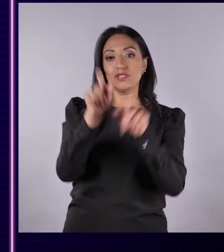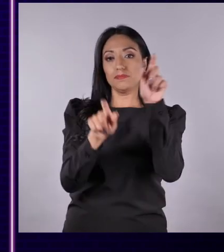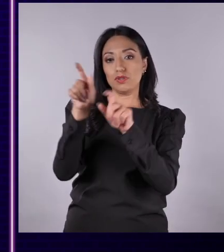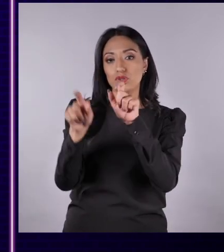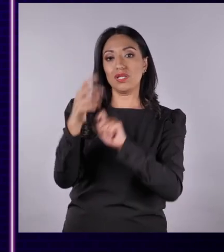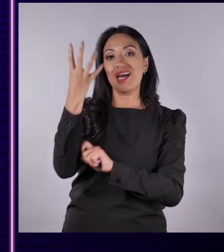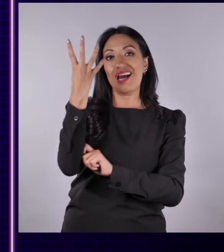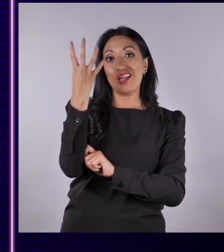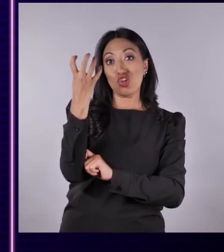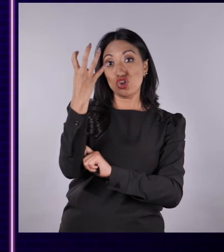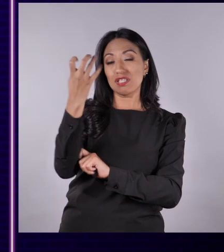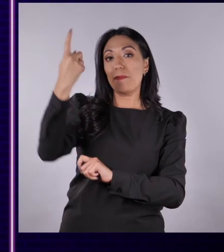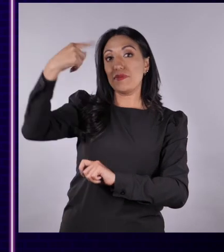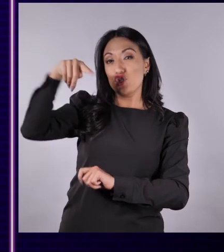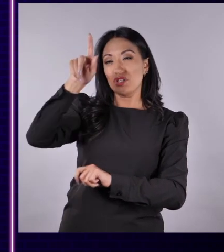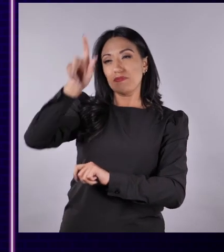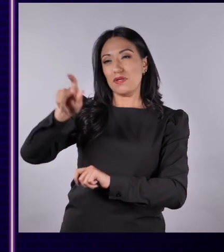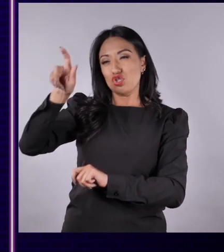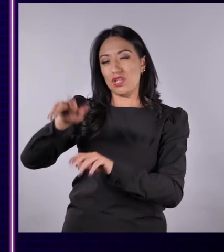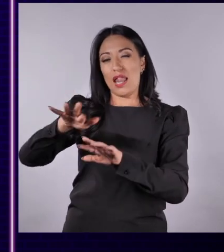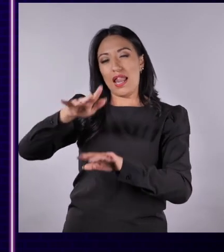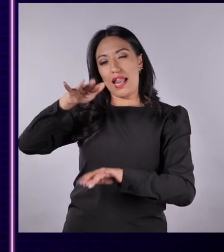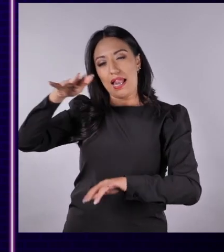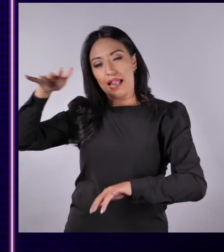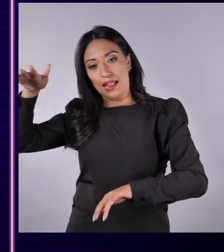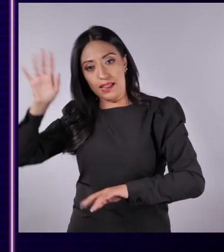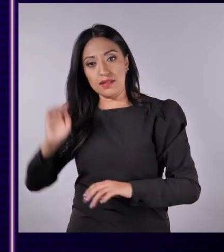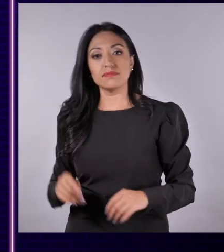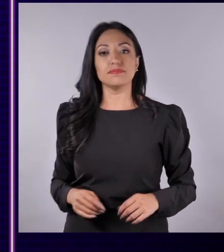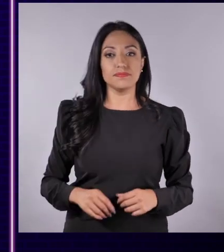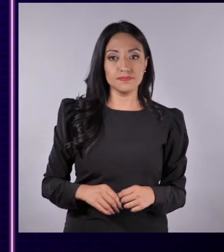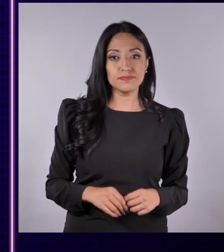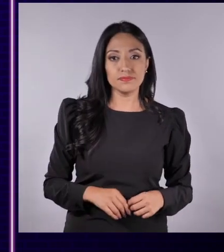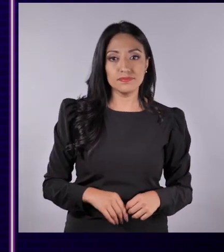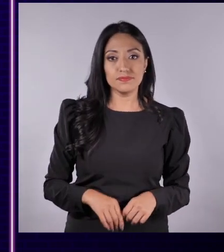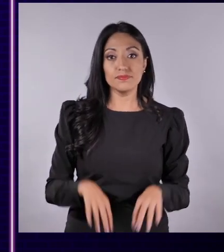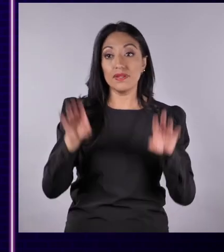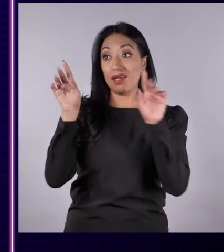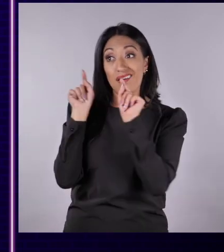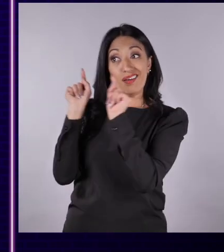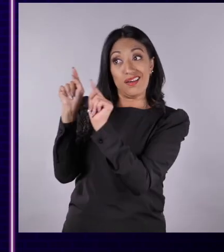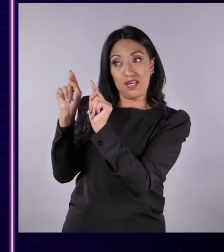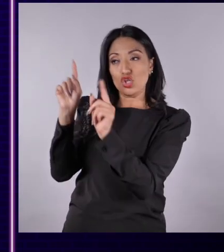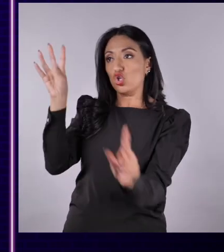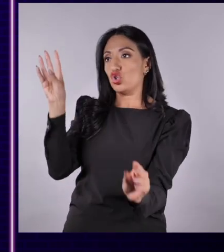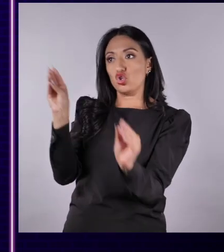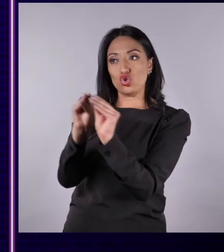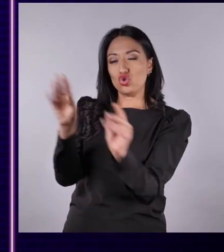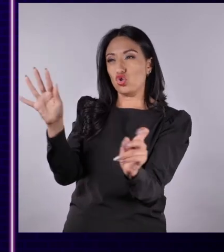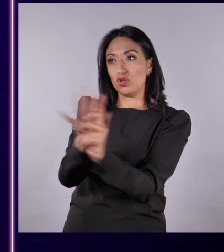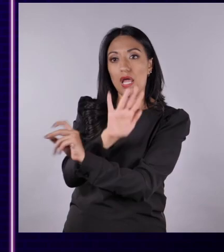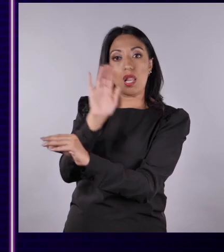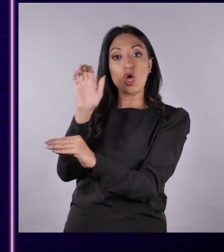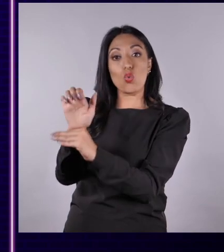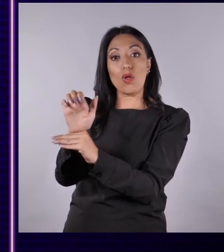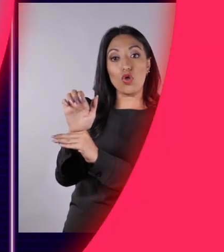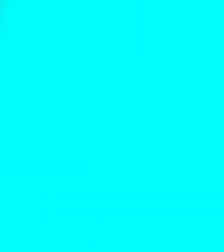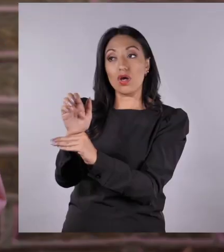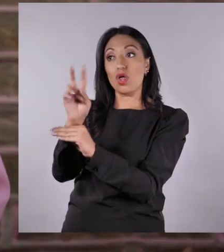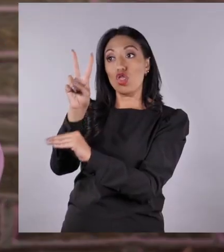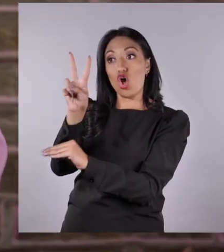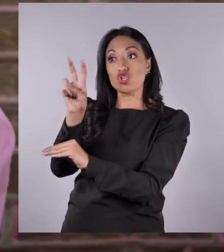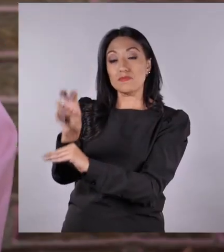.483.499 habitantes. Ese número es el total de la